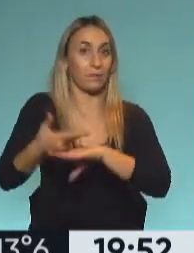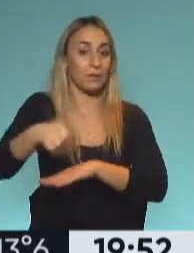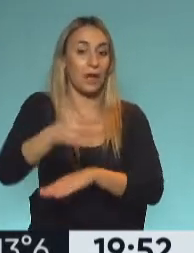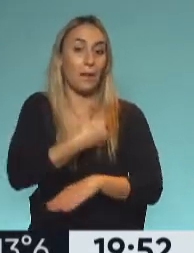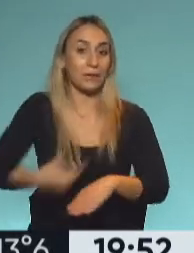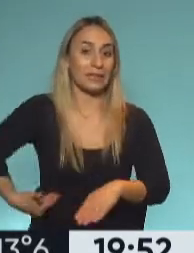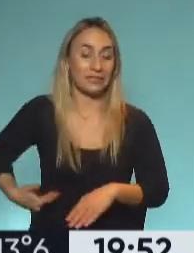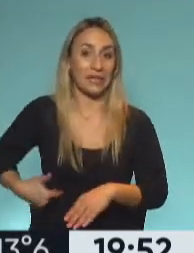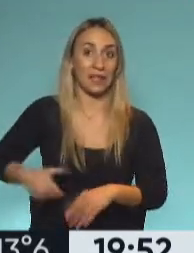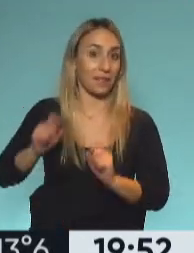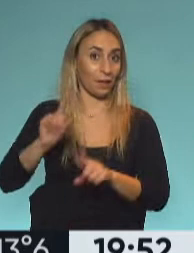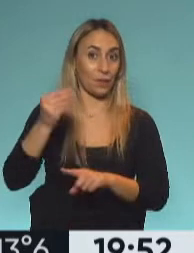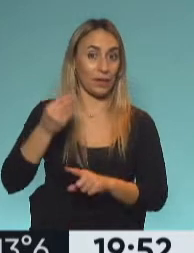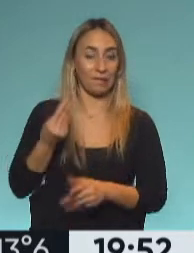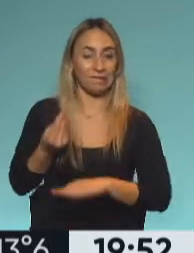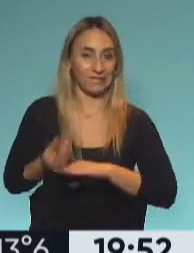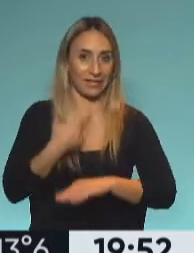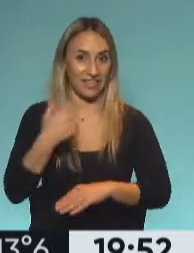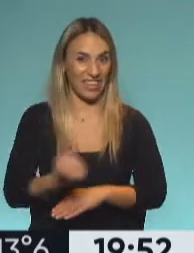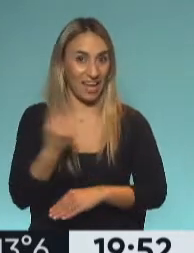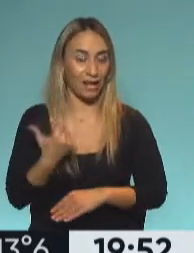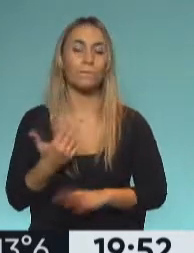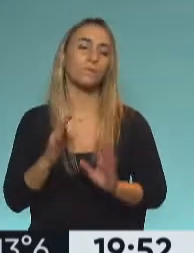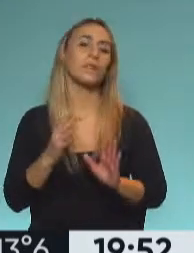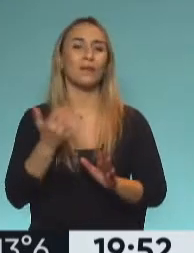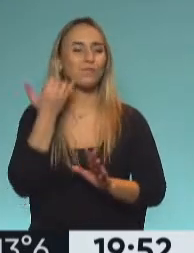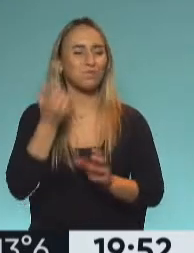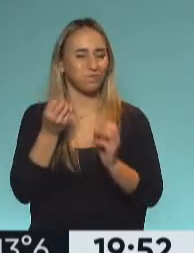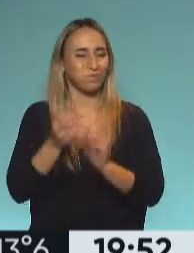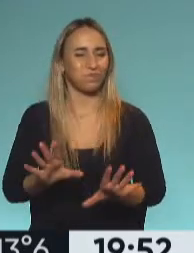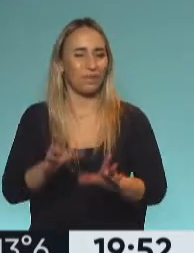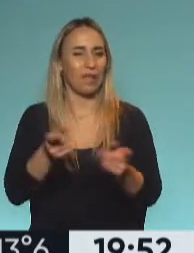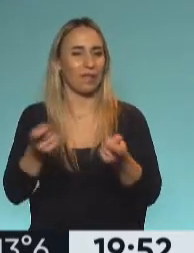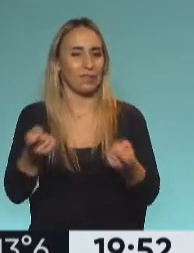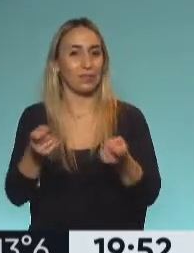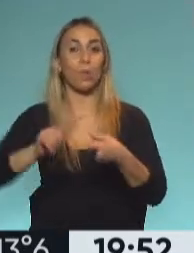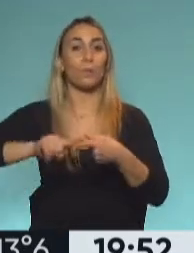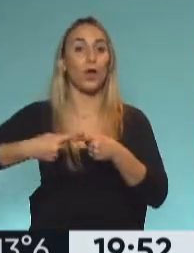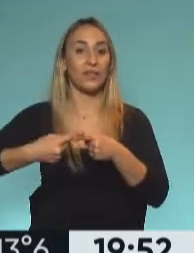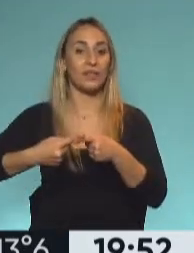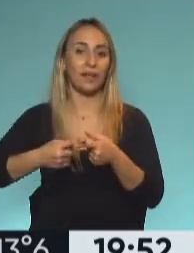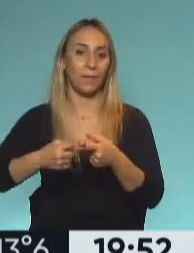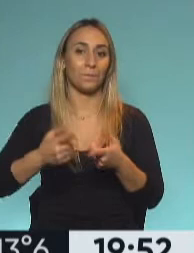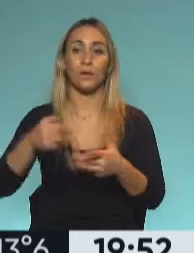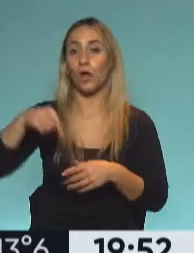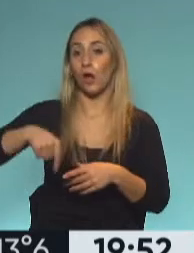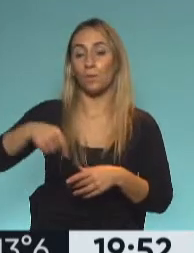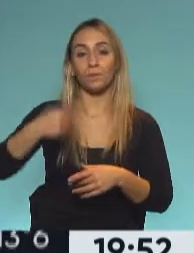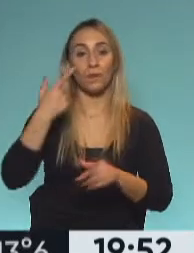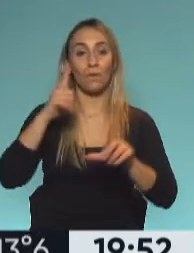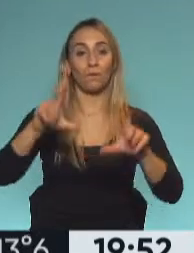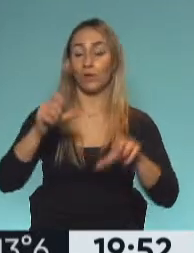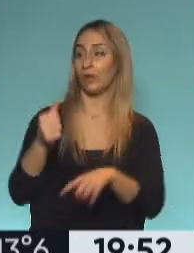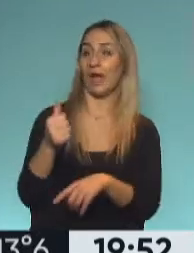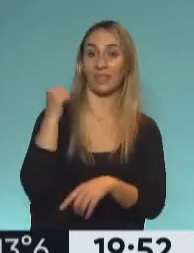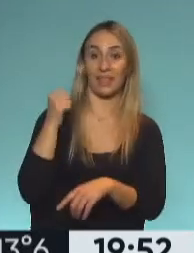Brasil, y ya comenzó de alguna manera a explotar la política en Brasil, es una manera de decir, porque hoy se conoce una foto, de hecho está aquí detrás